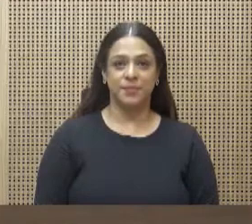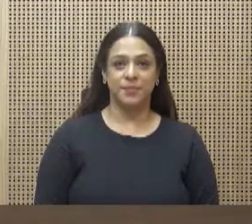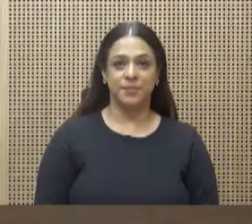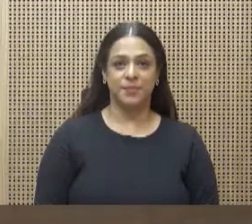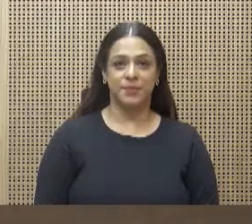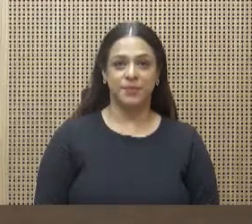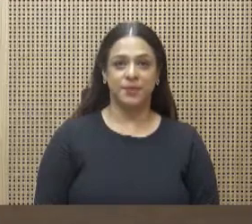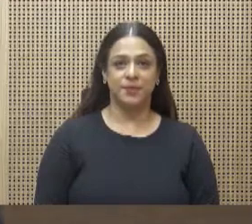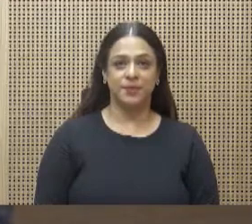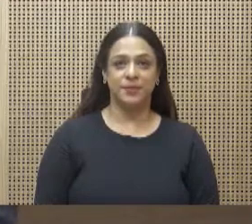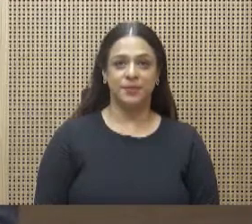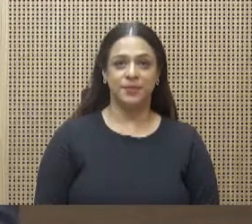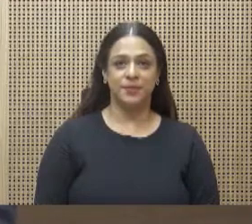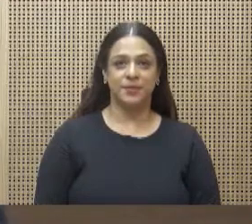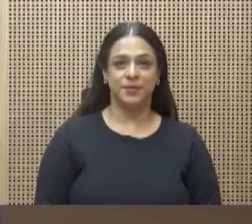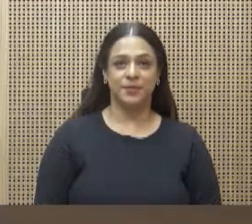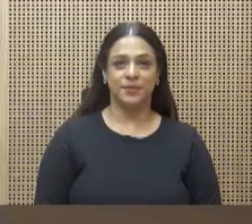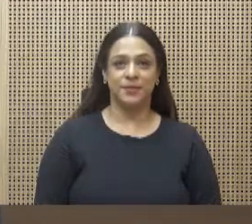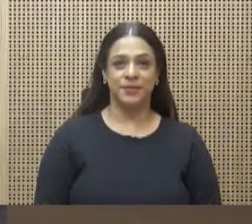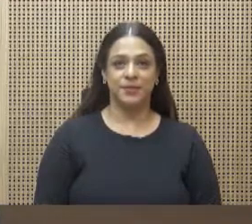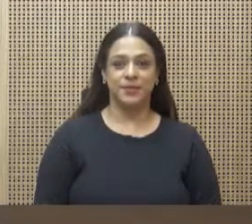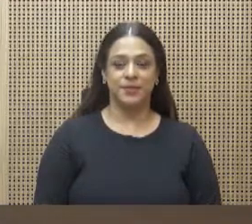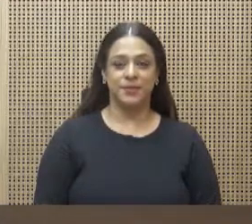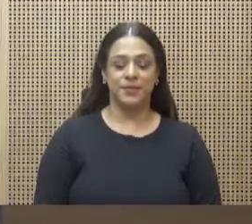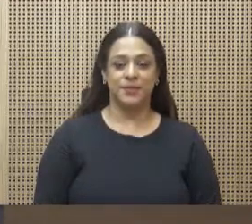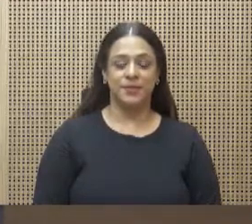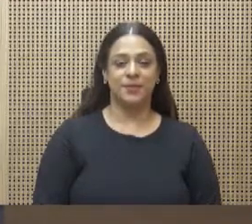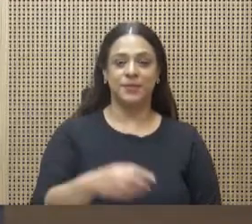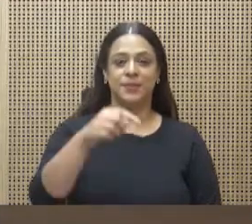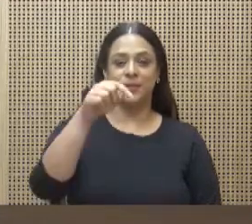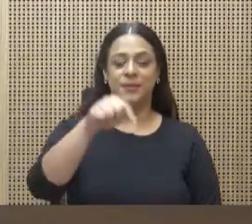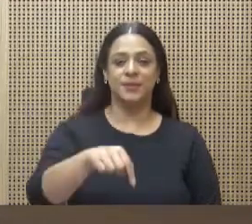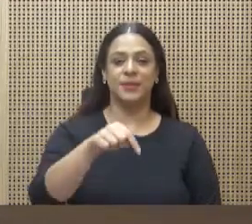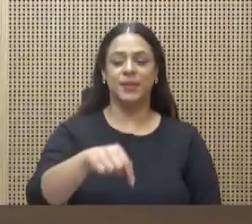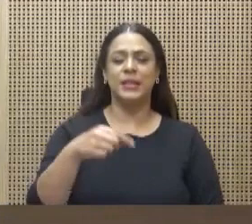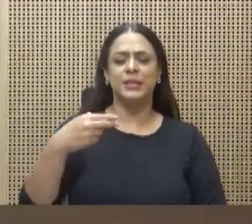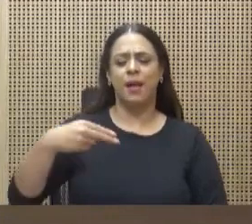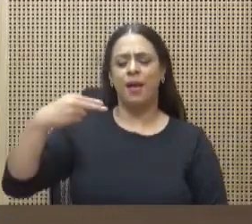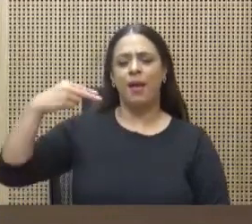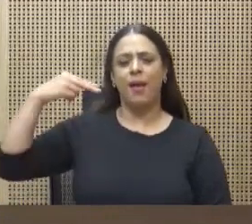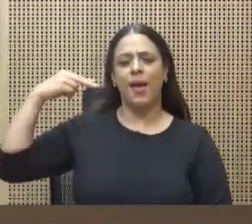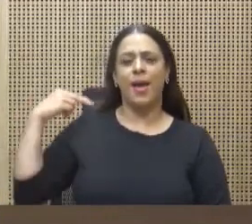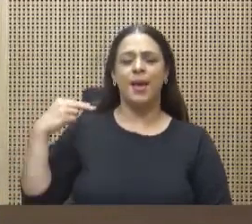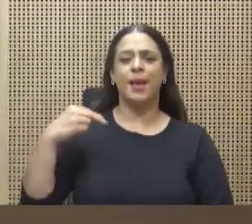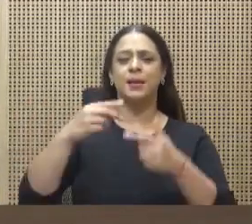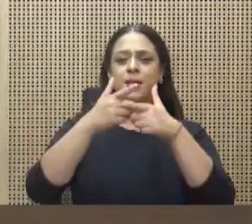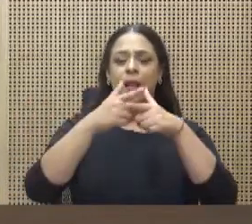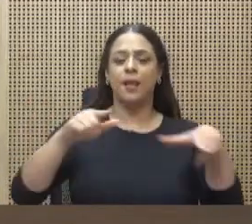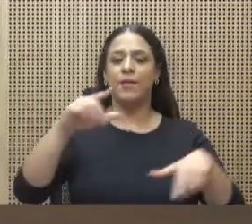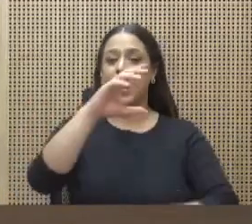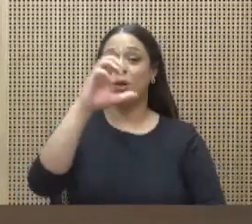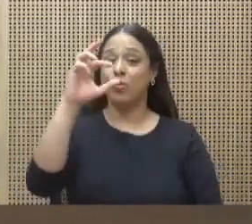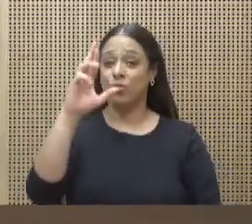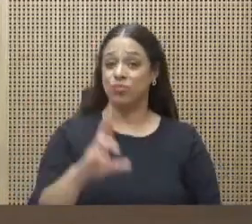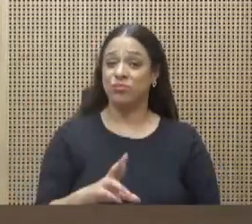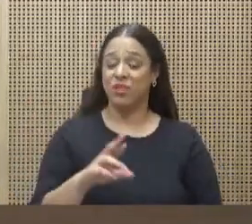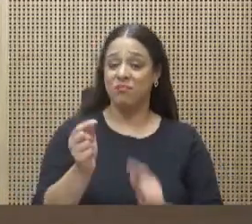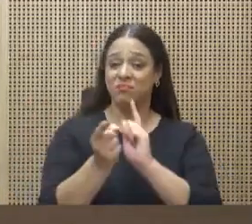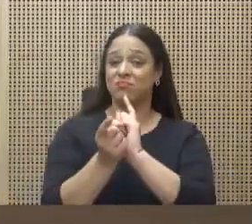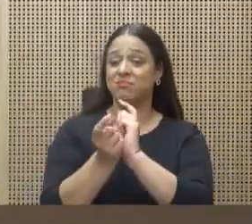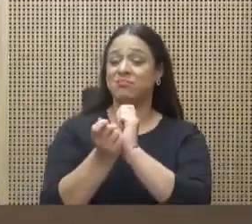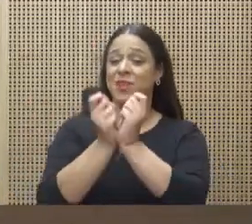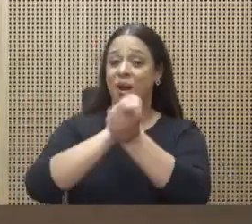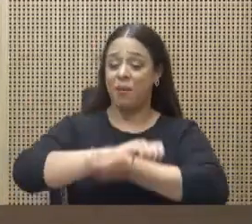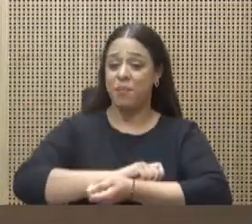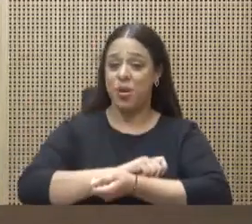Y es que la herencia liberal de Costa Rica nos llevó de ser la más pobre de las colonias centroamericanas a una